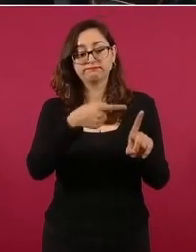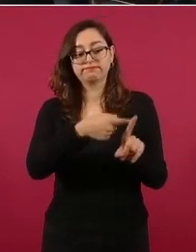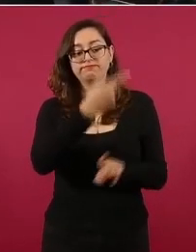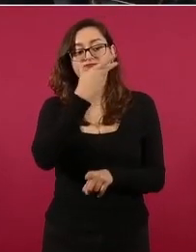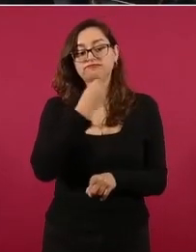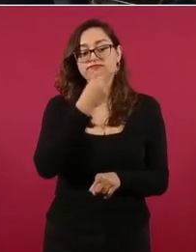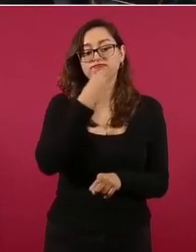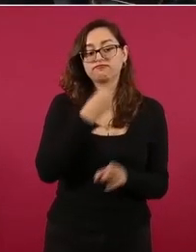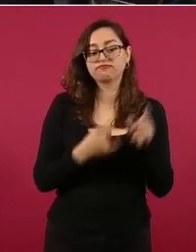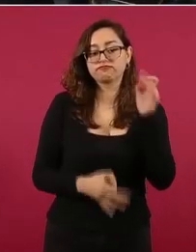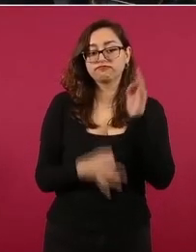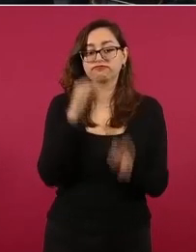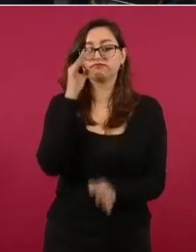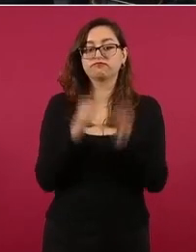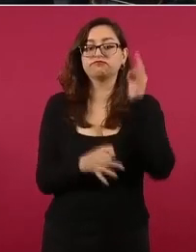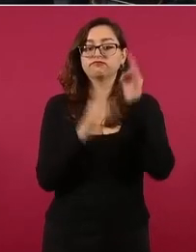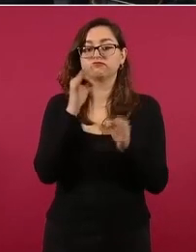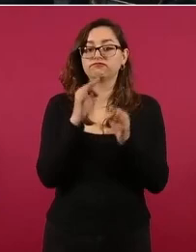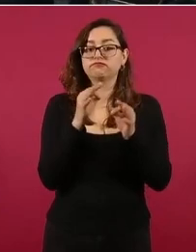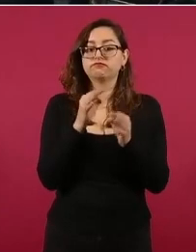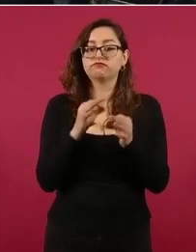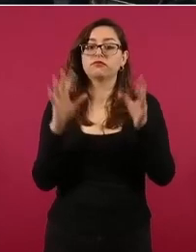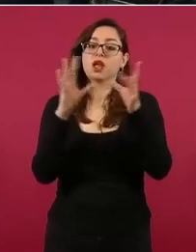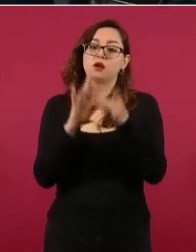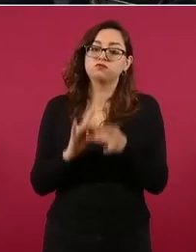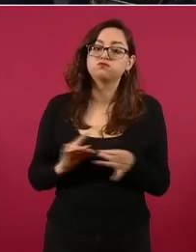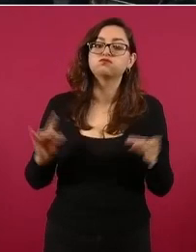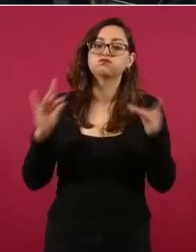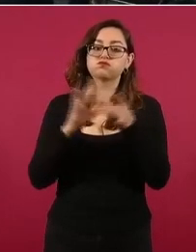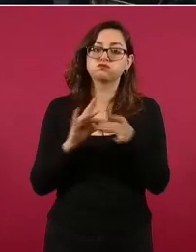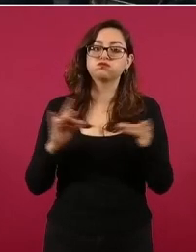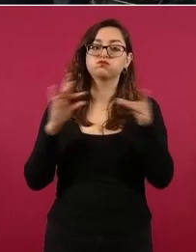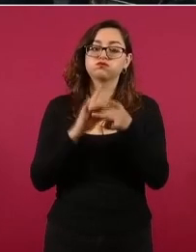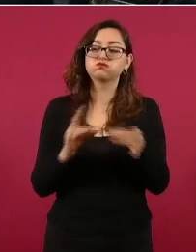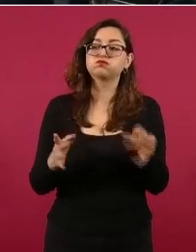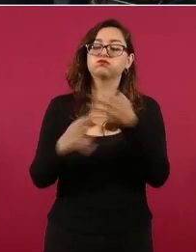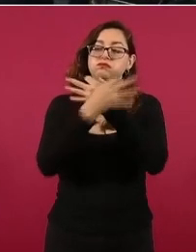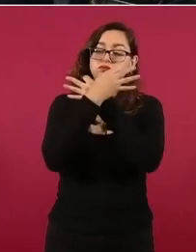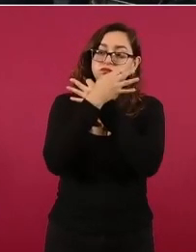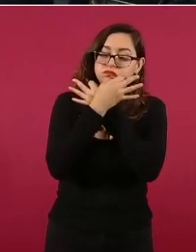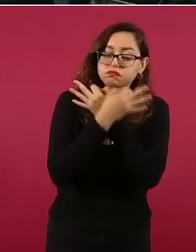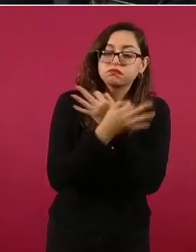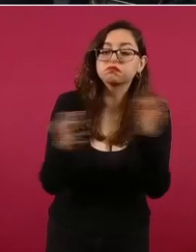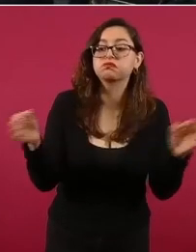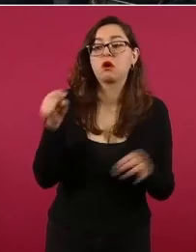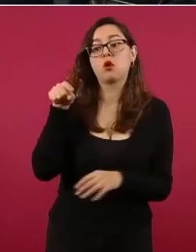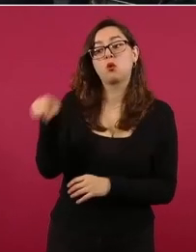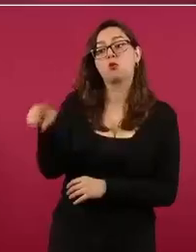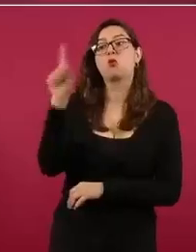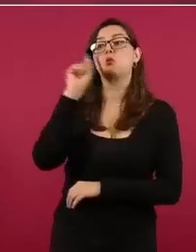muchacha joven